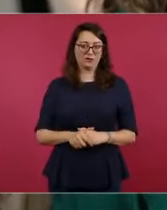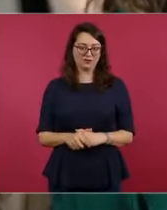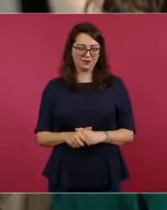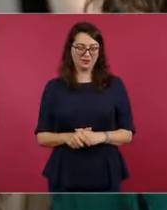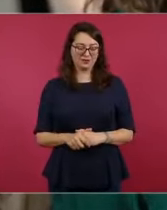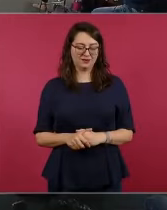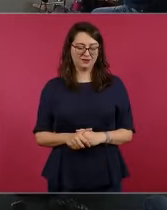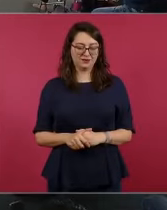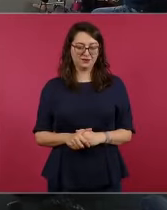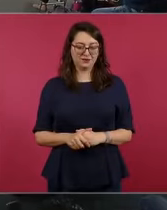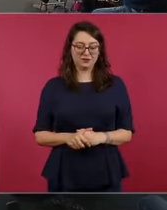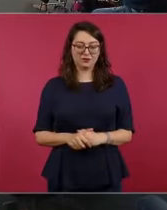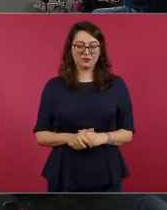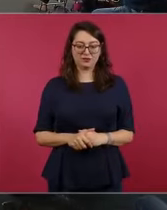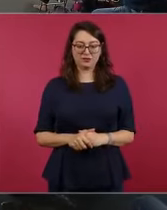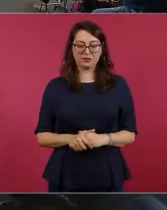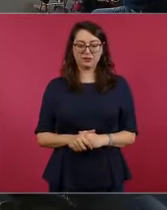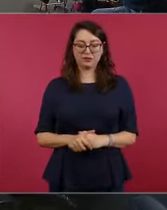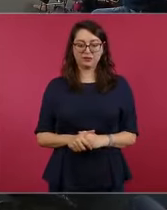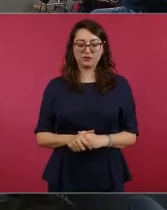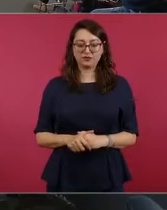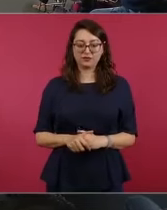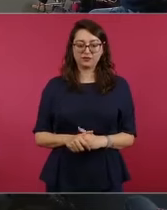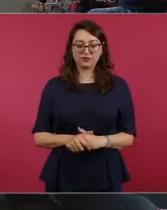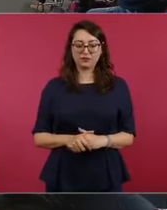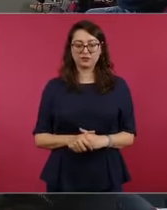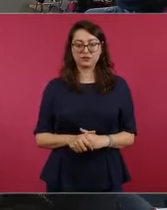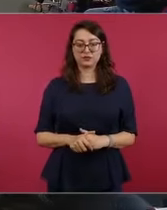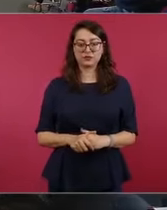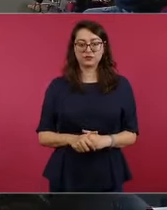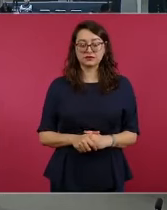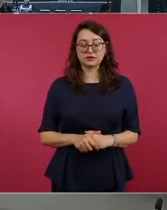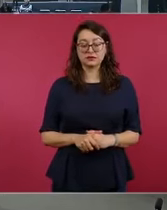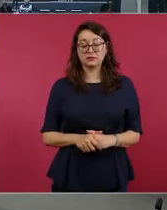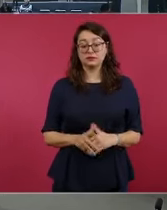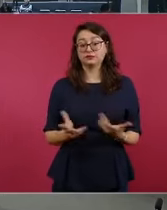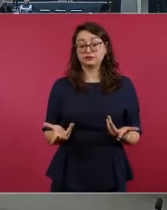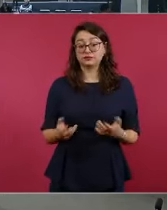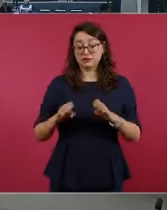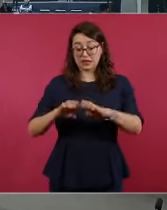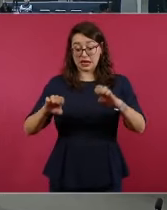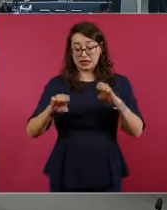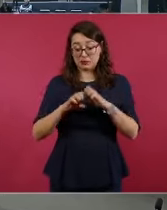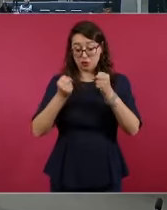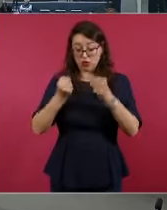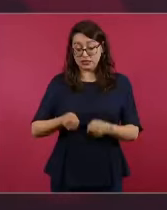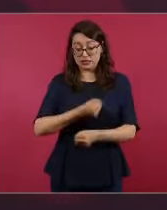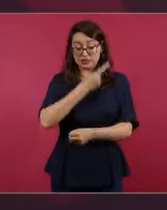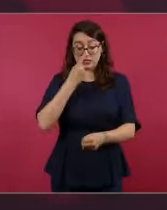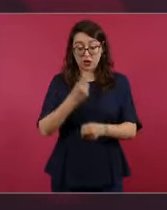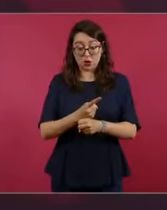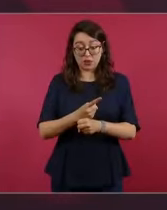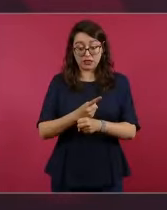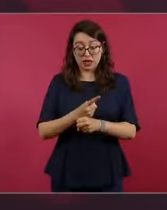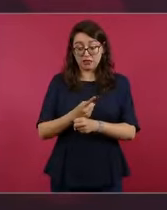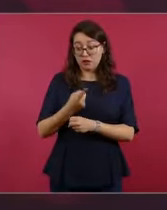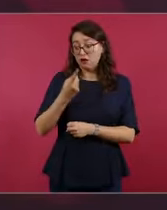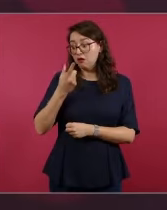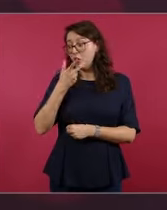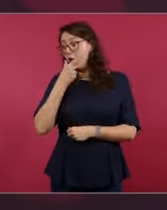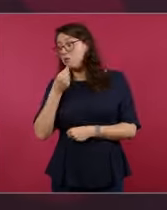nosotros no tenemos a nadie como García Luna